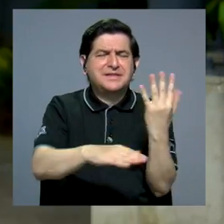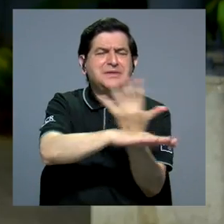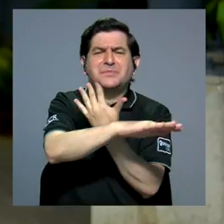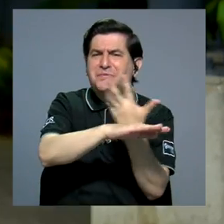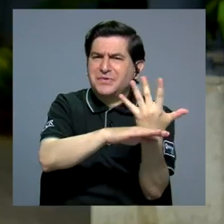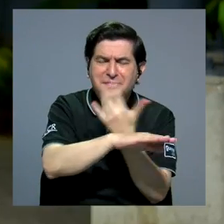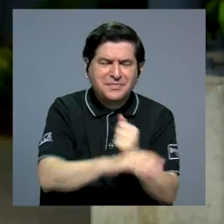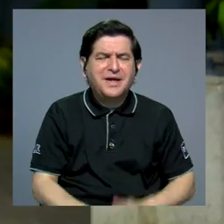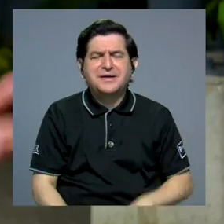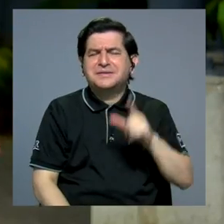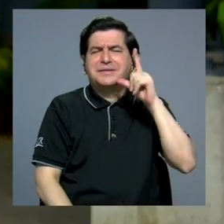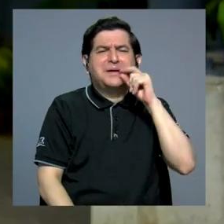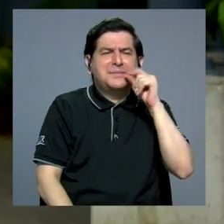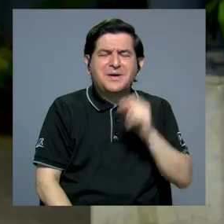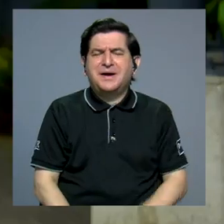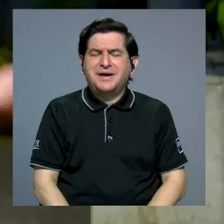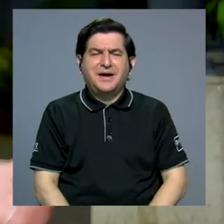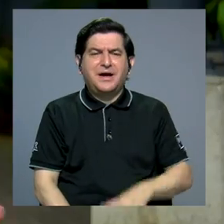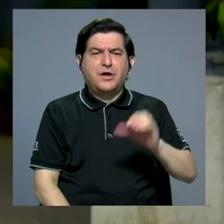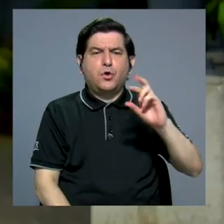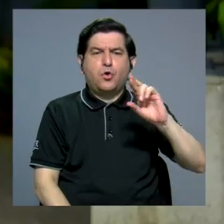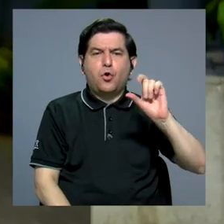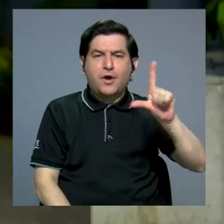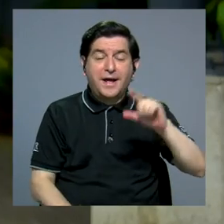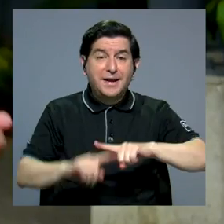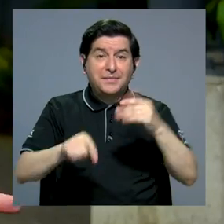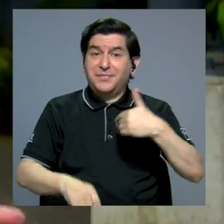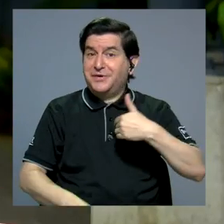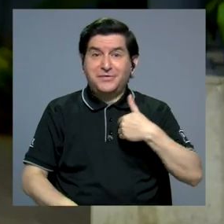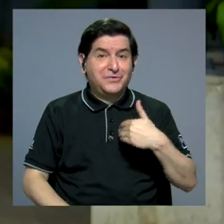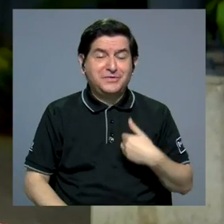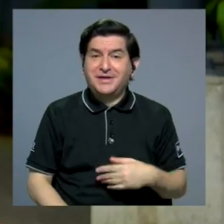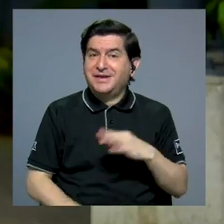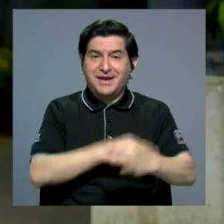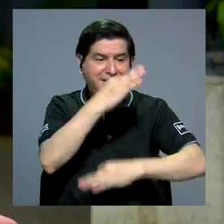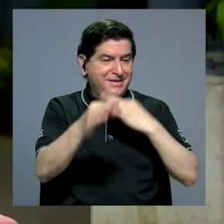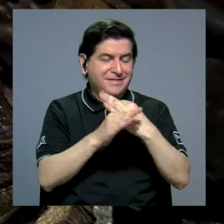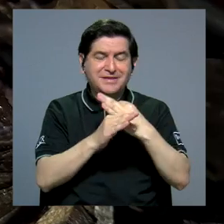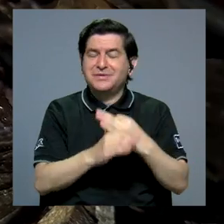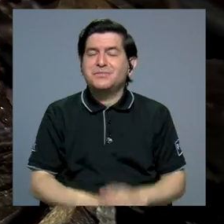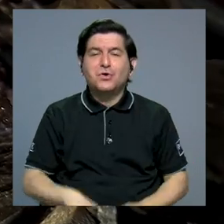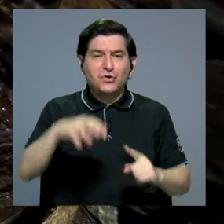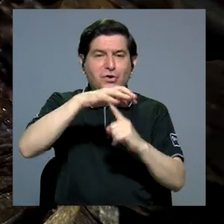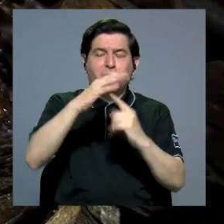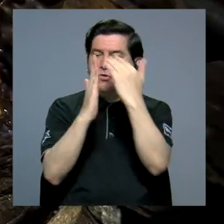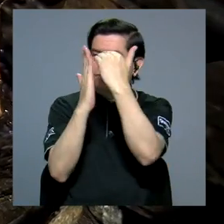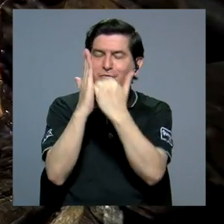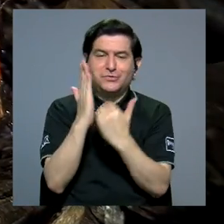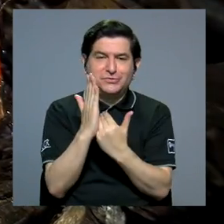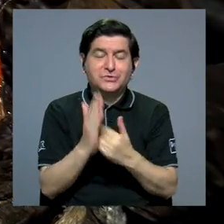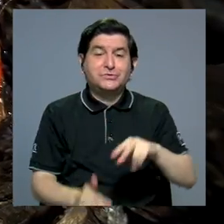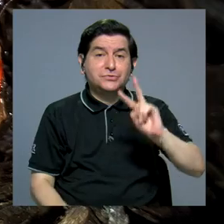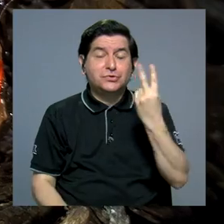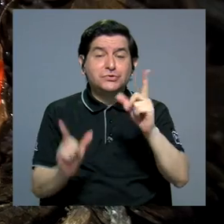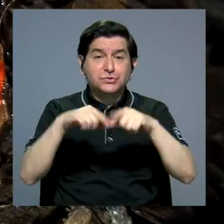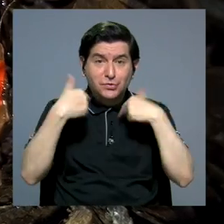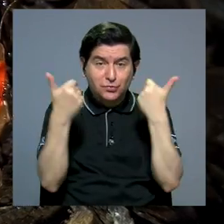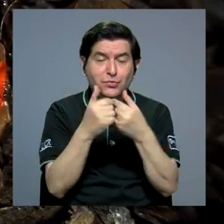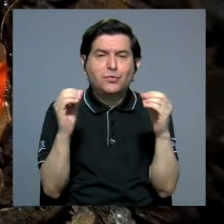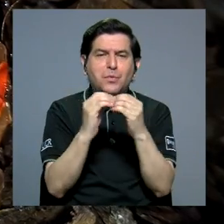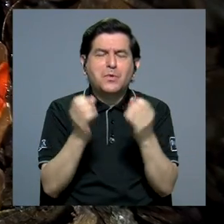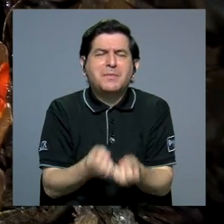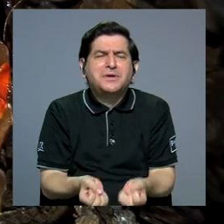plantas, de aves, de corales, pero no tenemos una lista de especies de hongos. Los hongos son los segundos